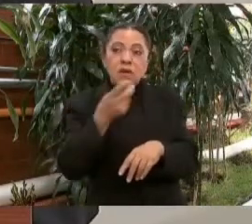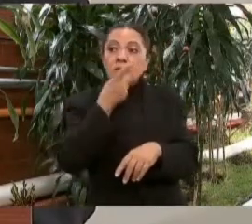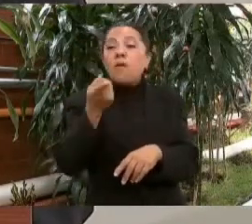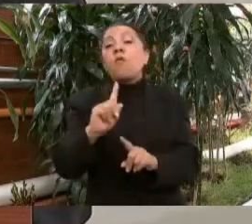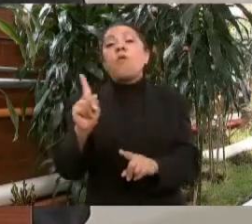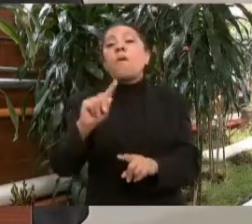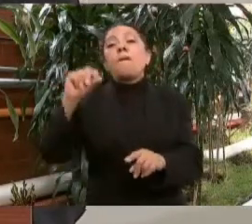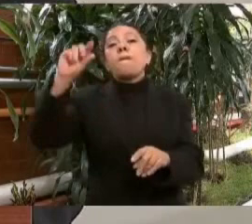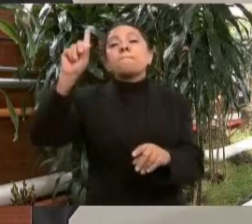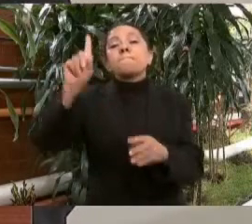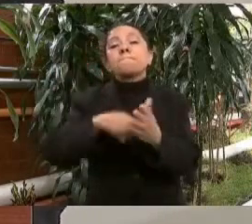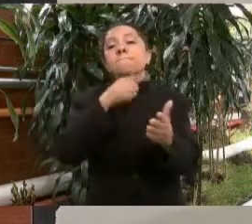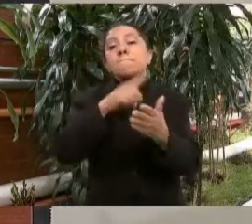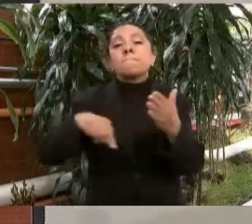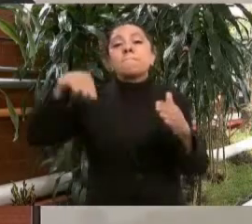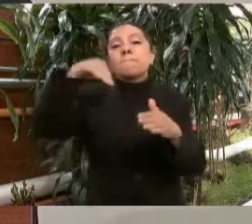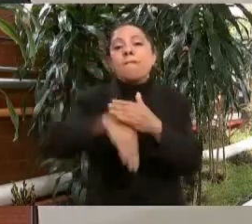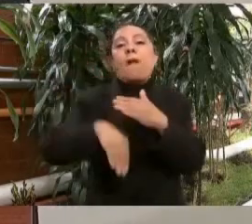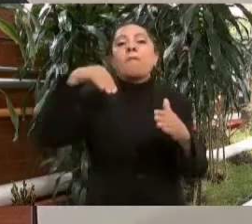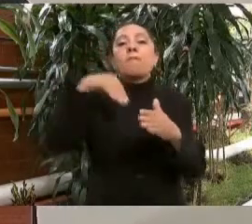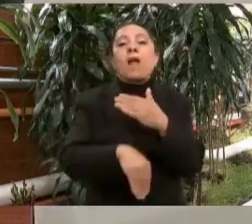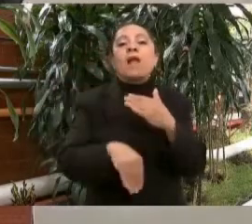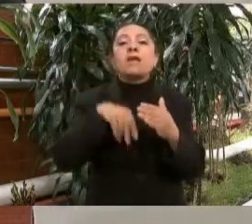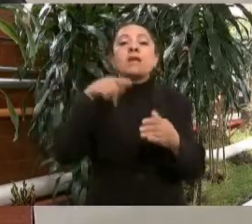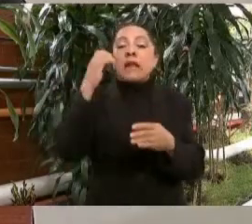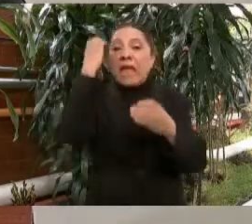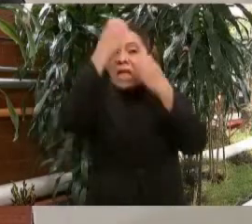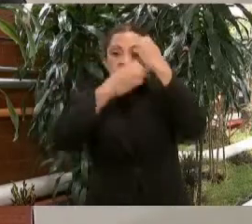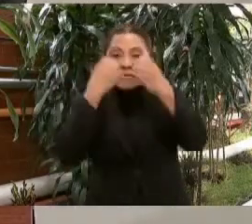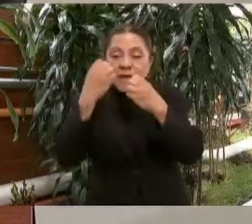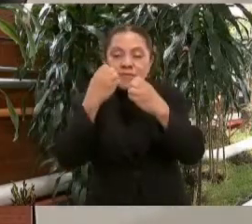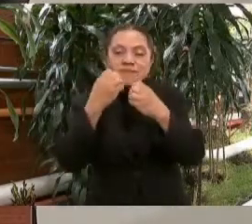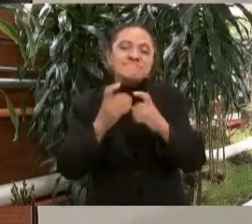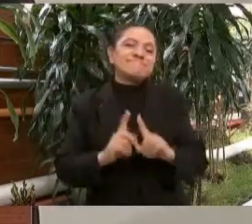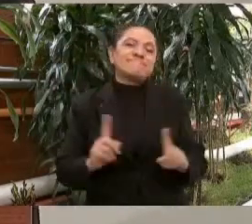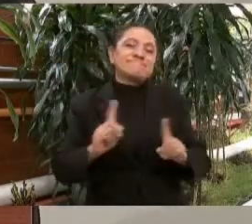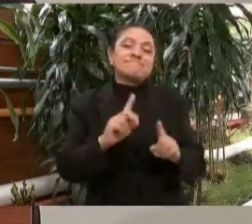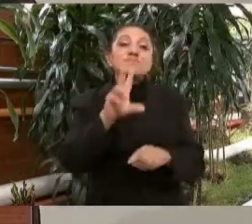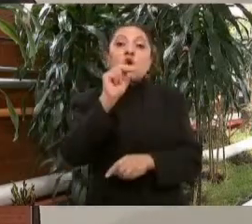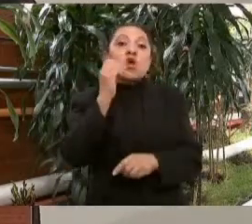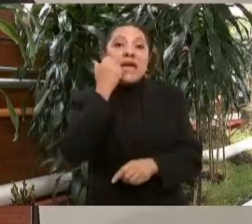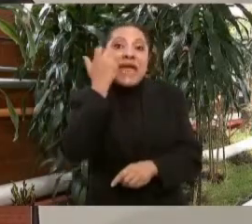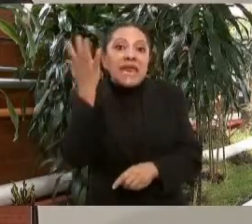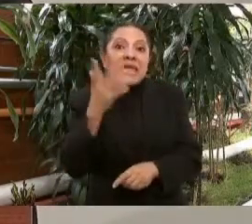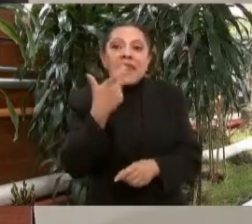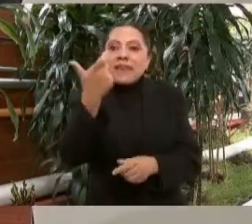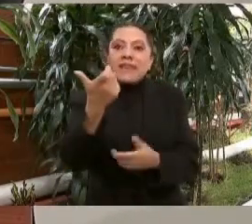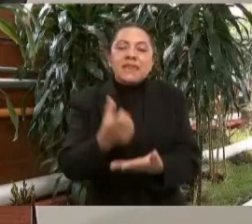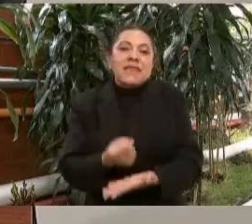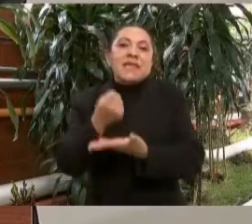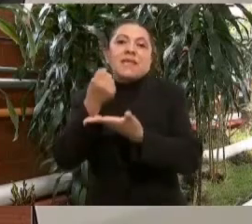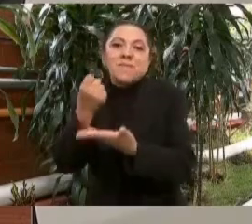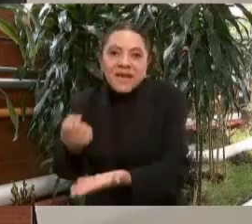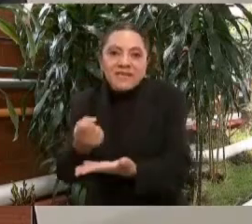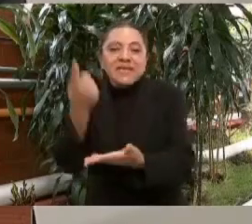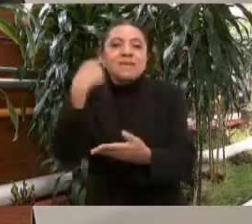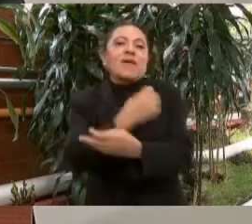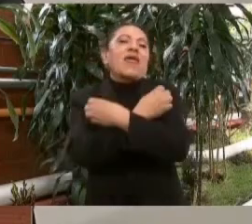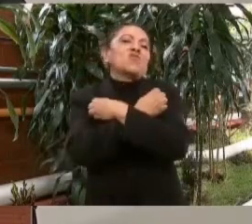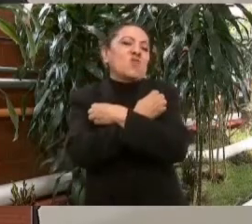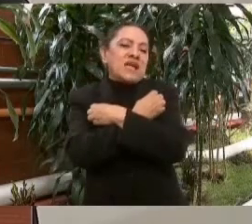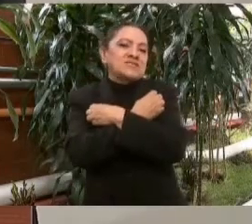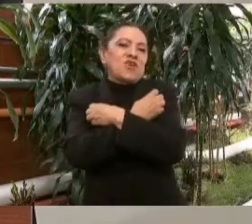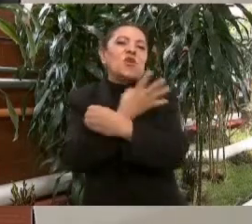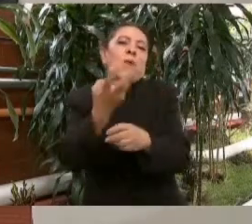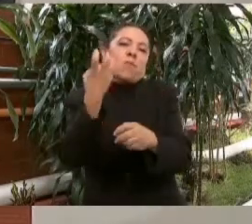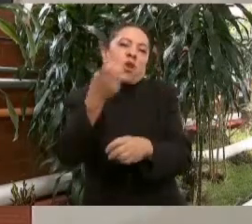cuando en realidad lo que hacían era no invertir en la educación pública y por eso los rechazaban, no